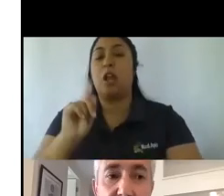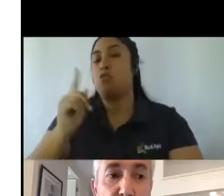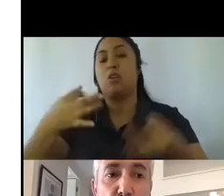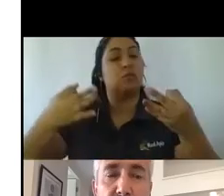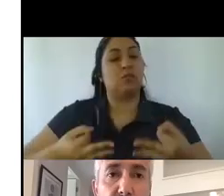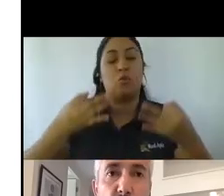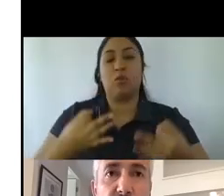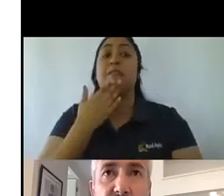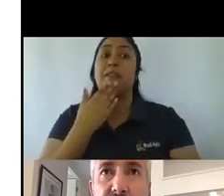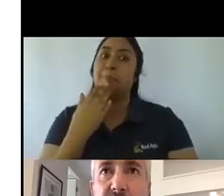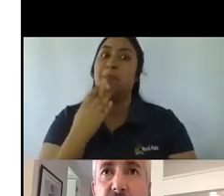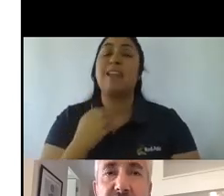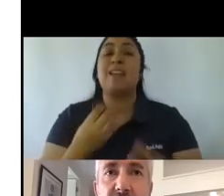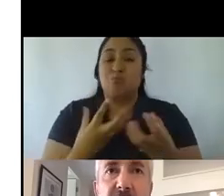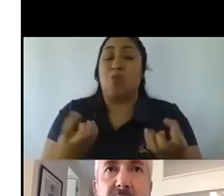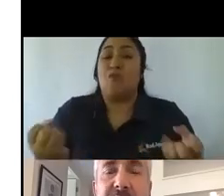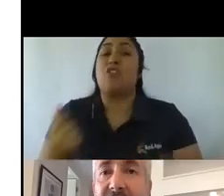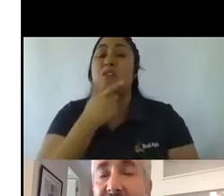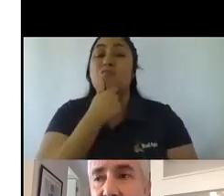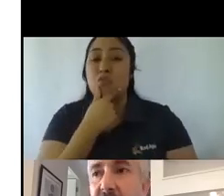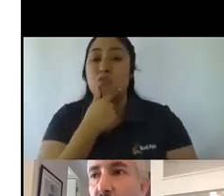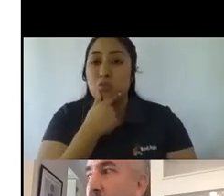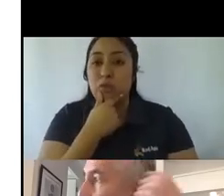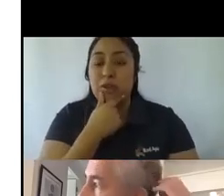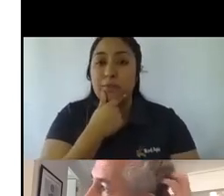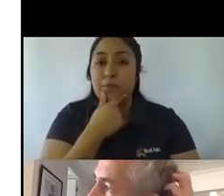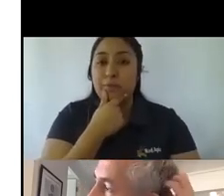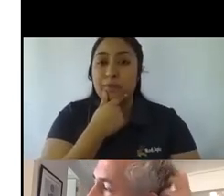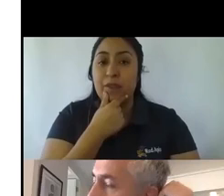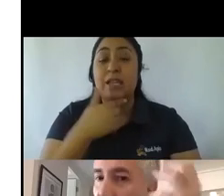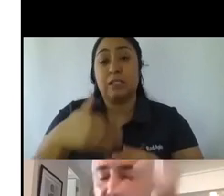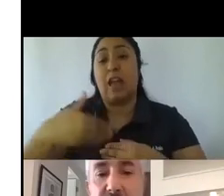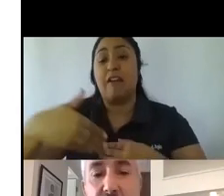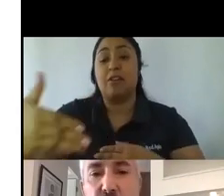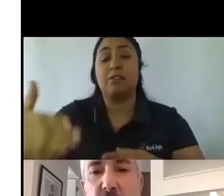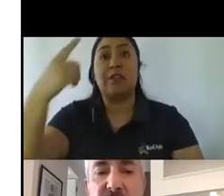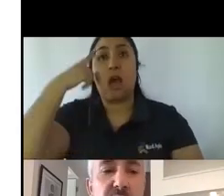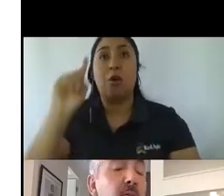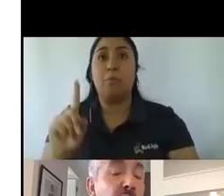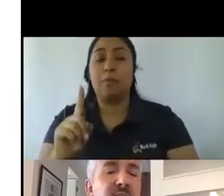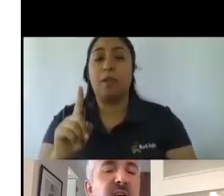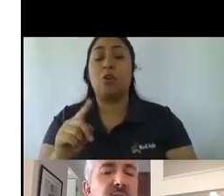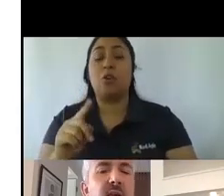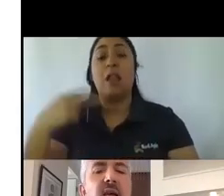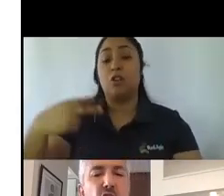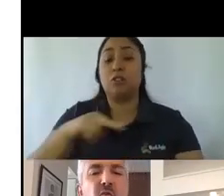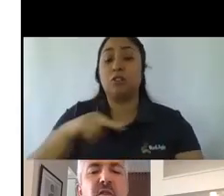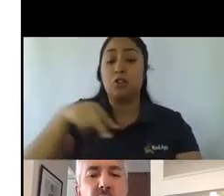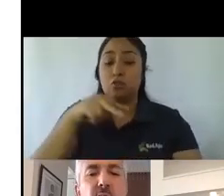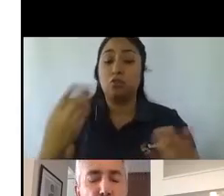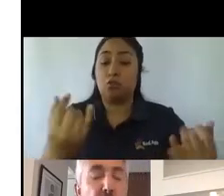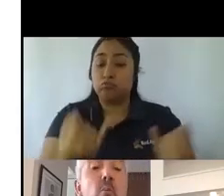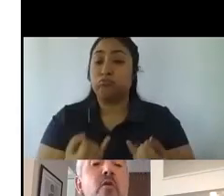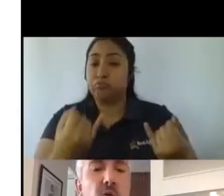incertidumbre todavía, a pesar del avance, digamos, del grado avance, por las noticias que nosotros recibimos, pero básicamente nos hemos